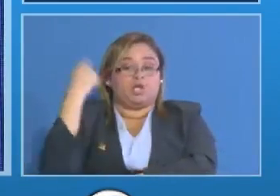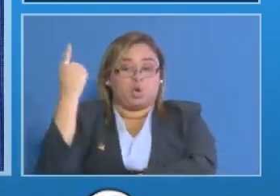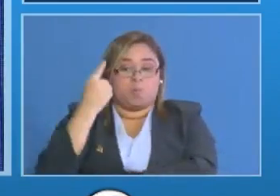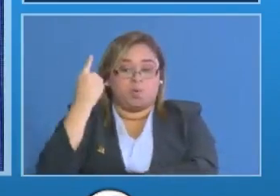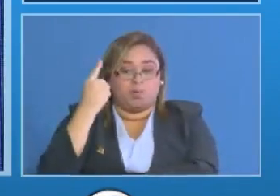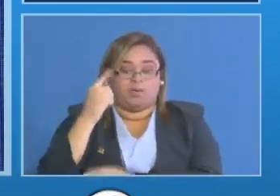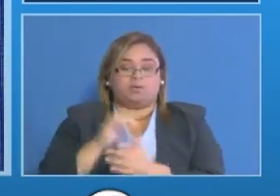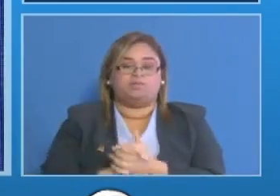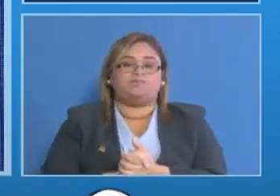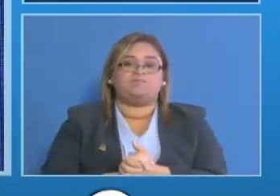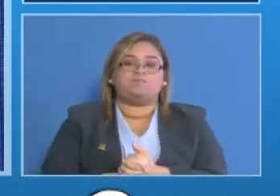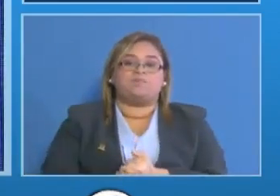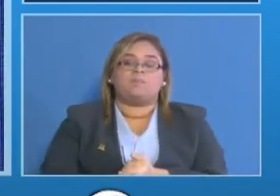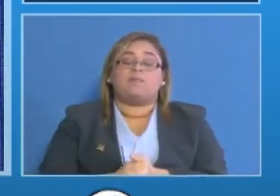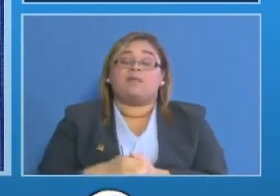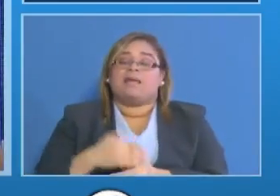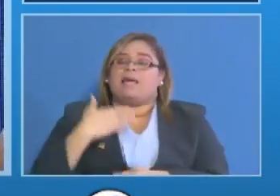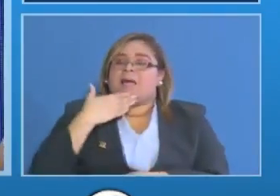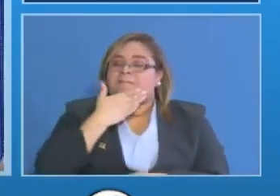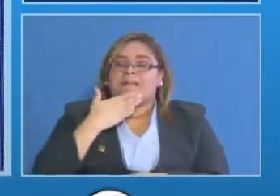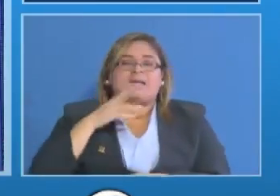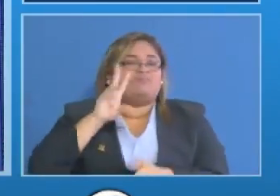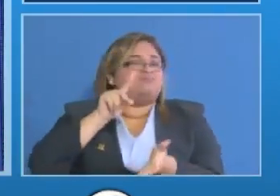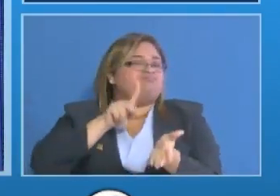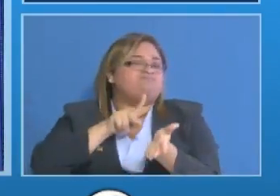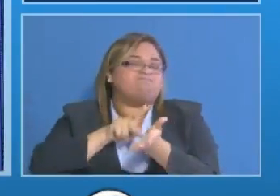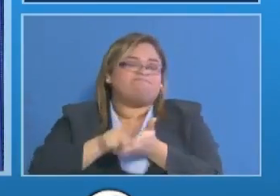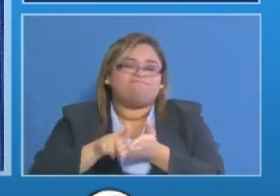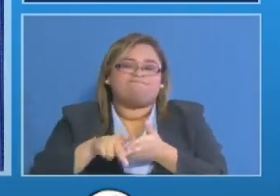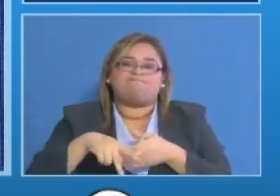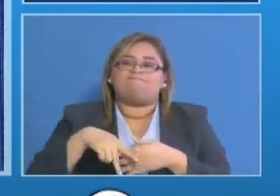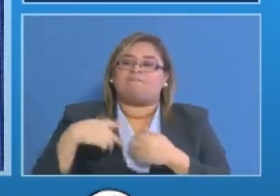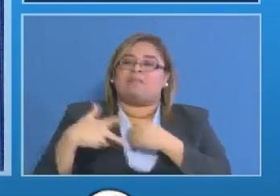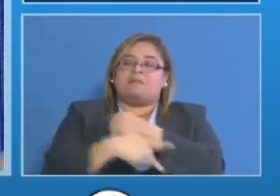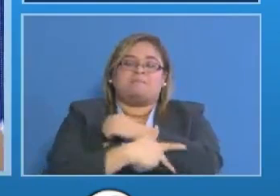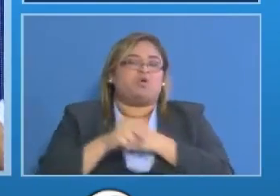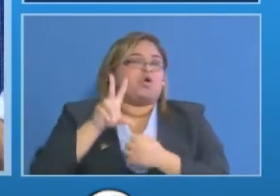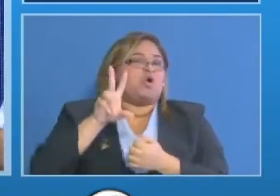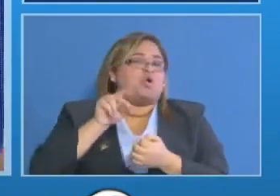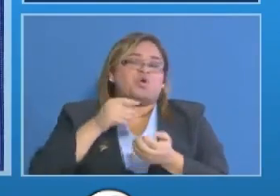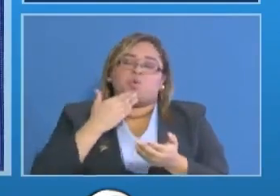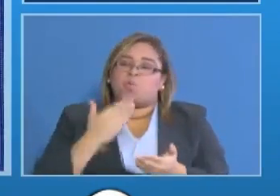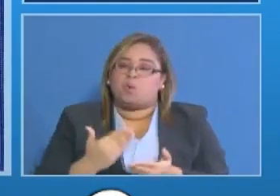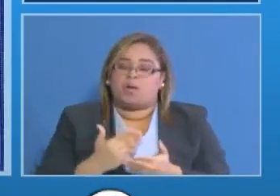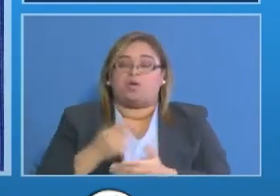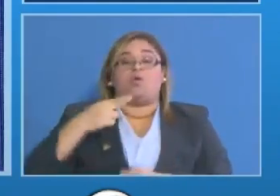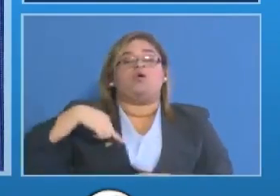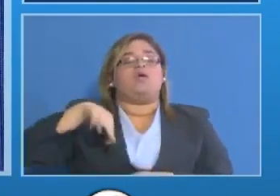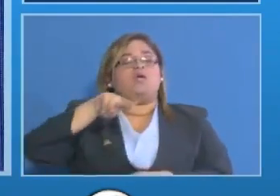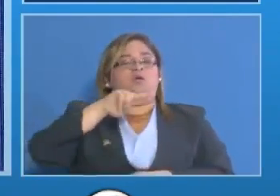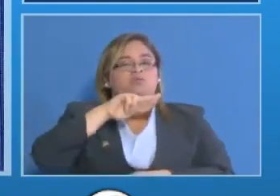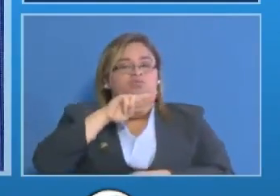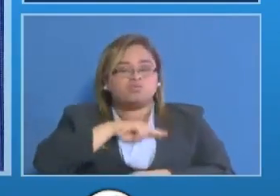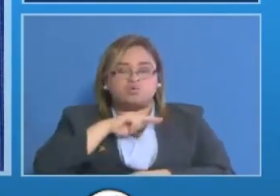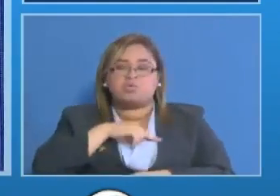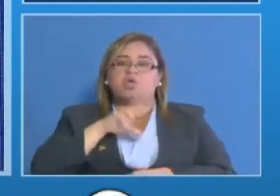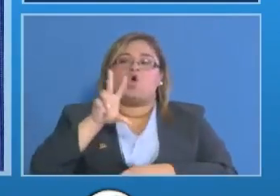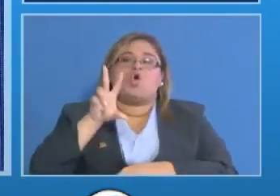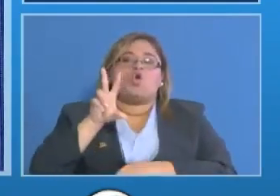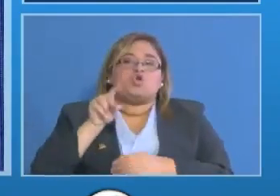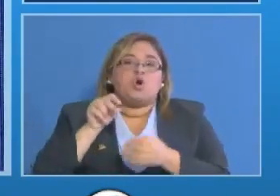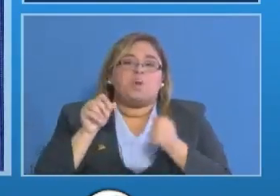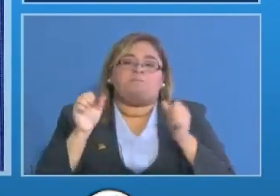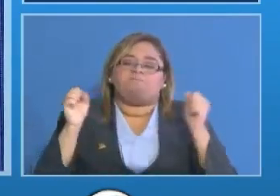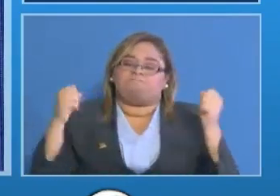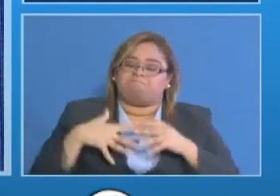el crimen no paga y nosotros no vamos a hacer vamos a tener paños tibios contra esta